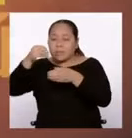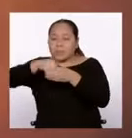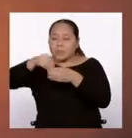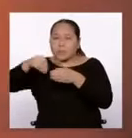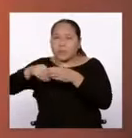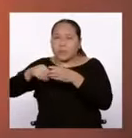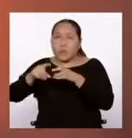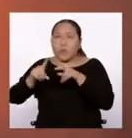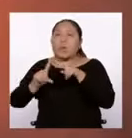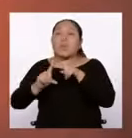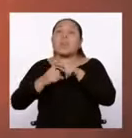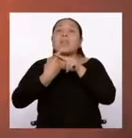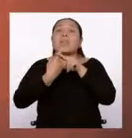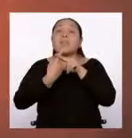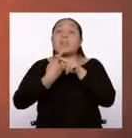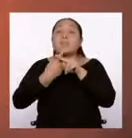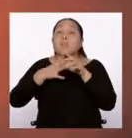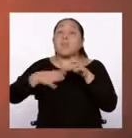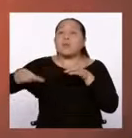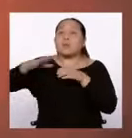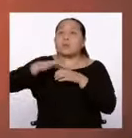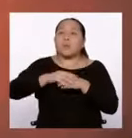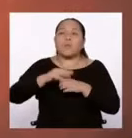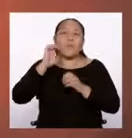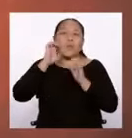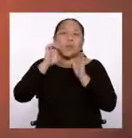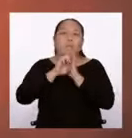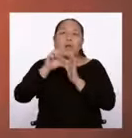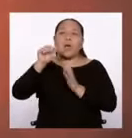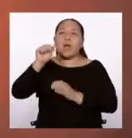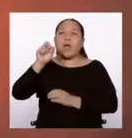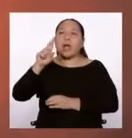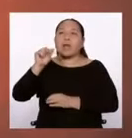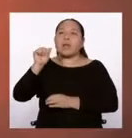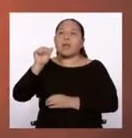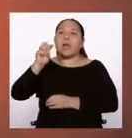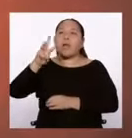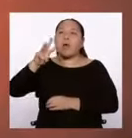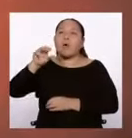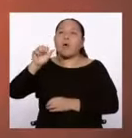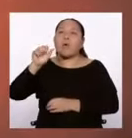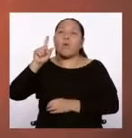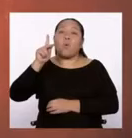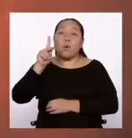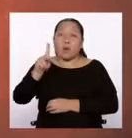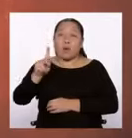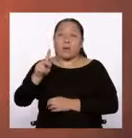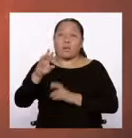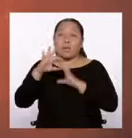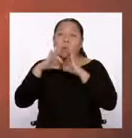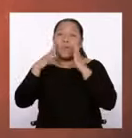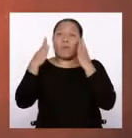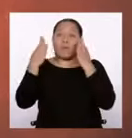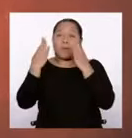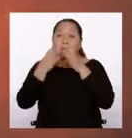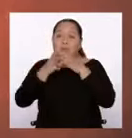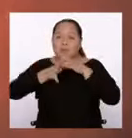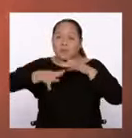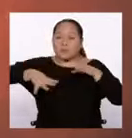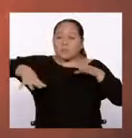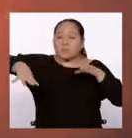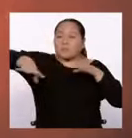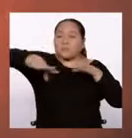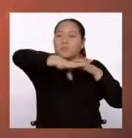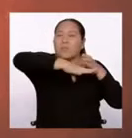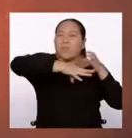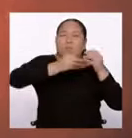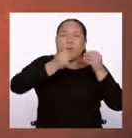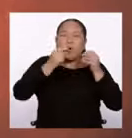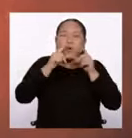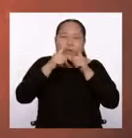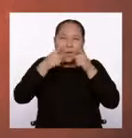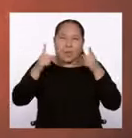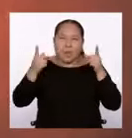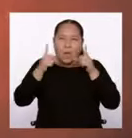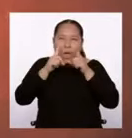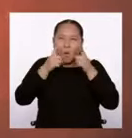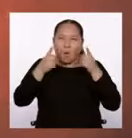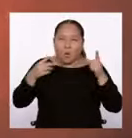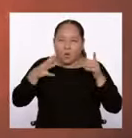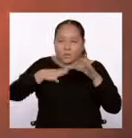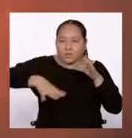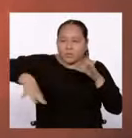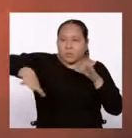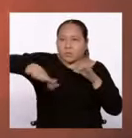El Arawak, por ejemplo, es la familia lingüística que abarca más lenguas, entre las que se